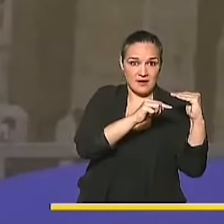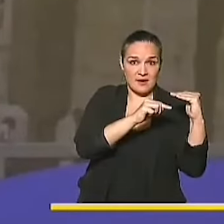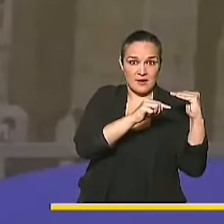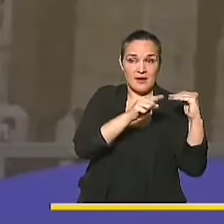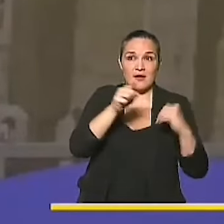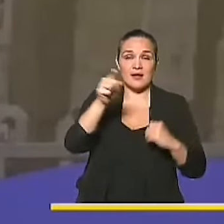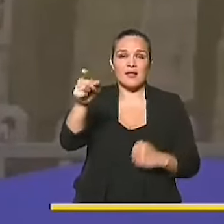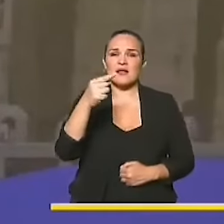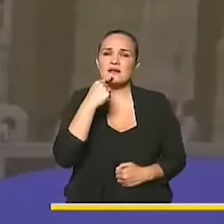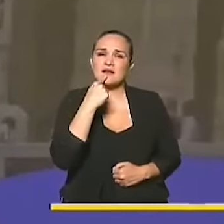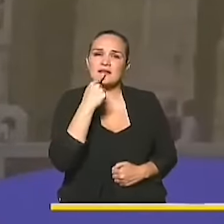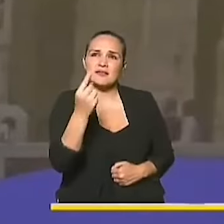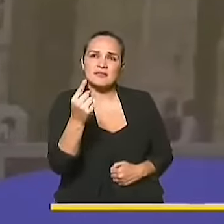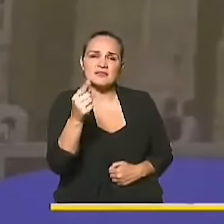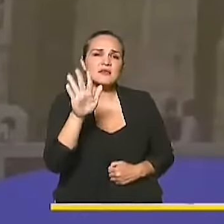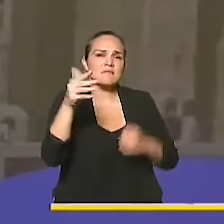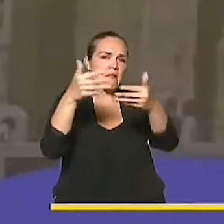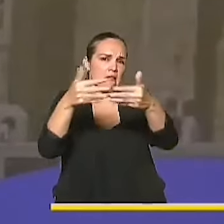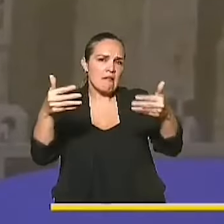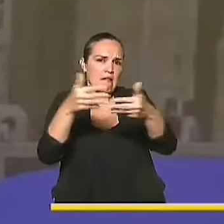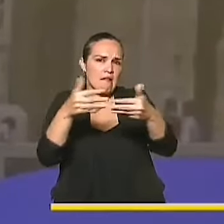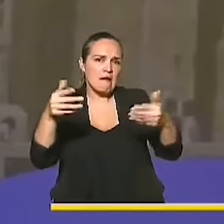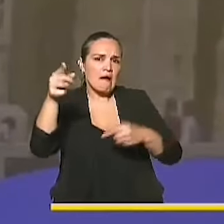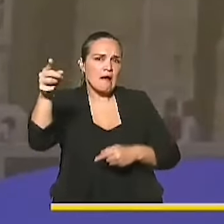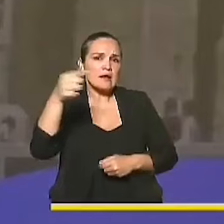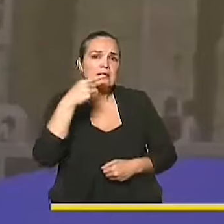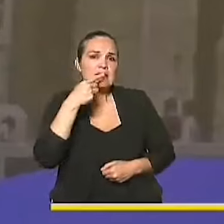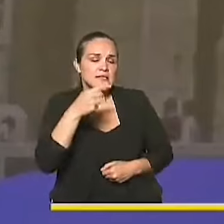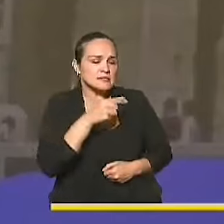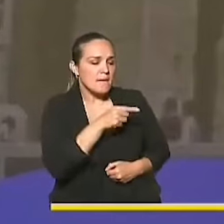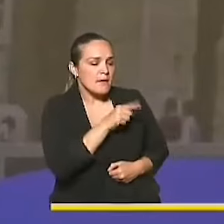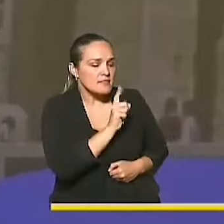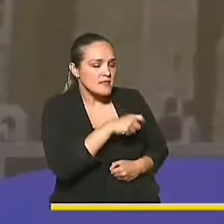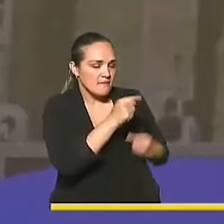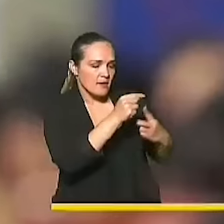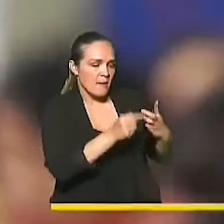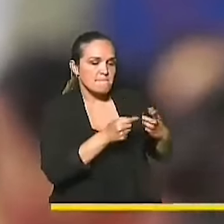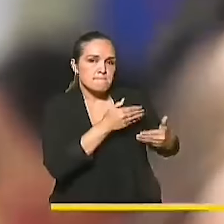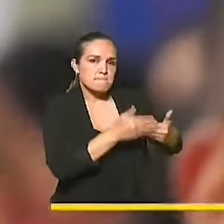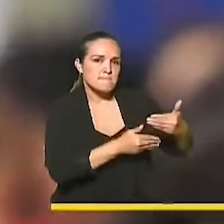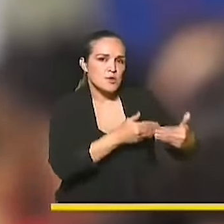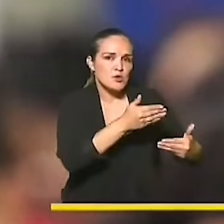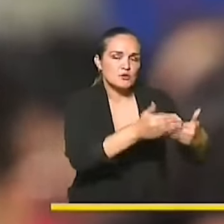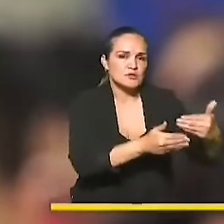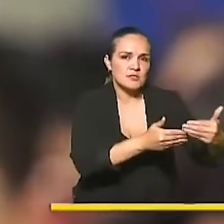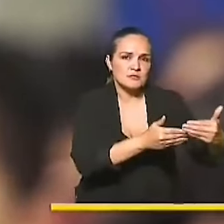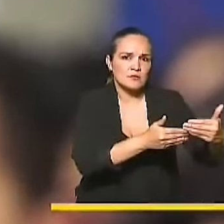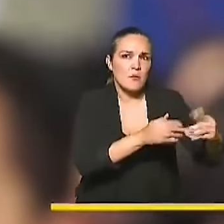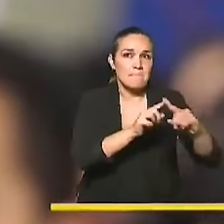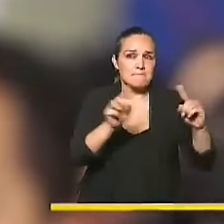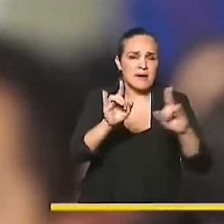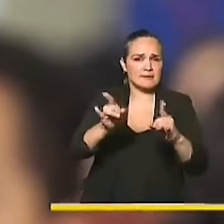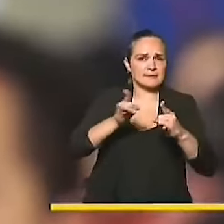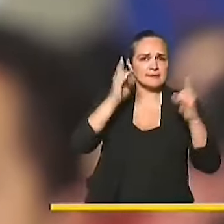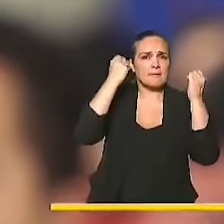y plantean, de alguna manera, una ruta, pero que no deja de preocuparnos.